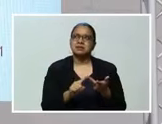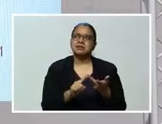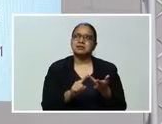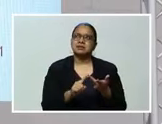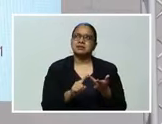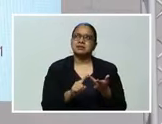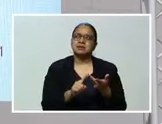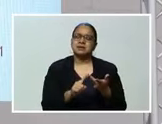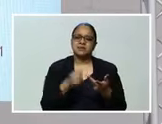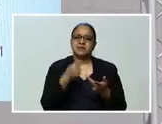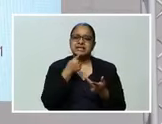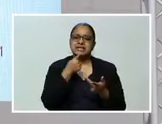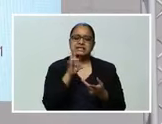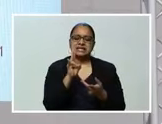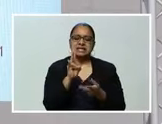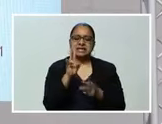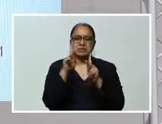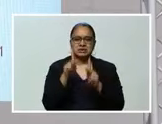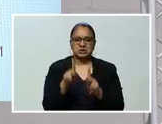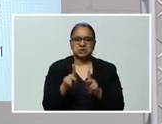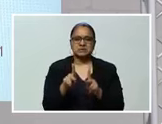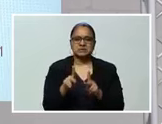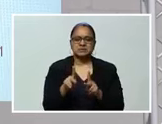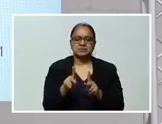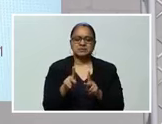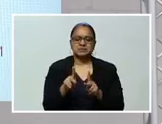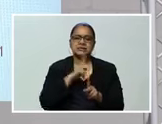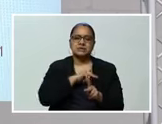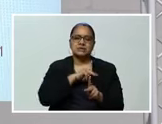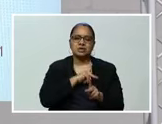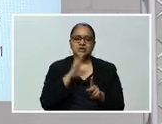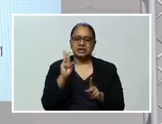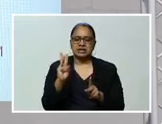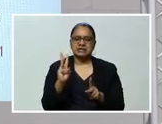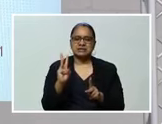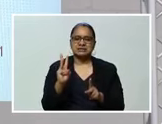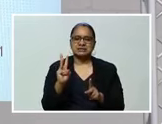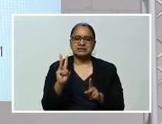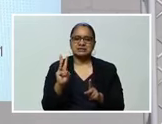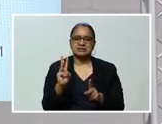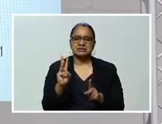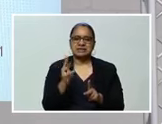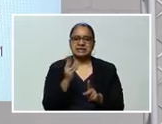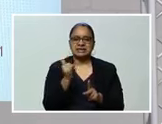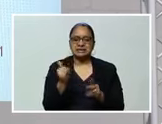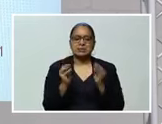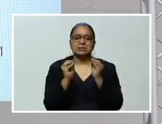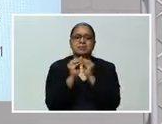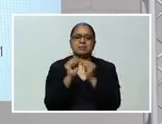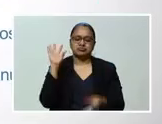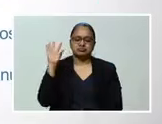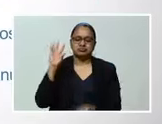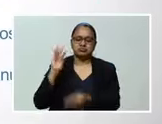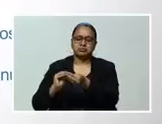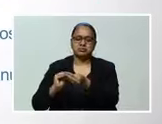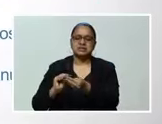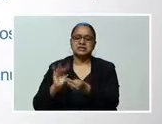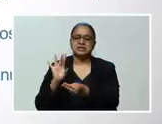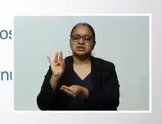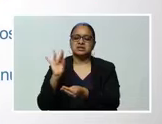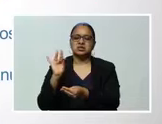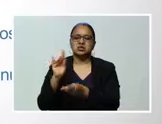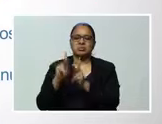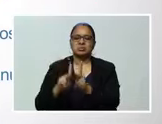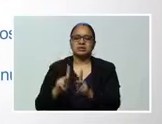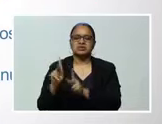a San Pedro Sula con 7 Y San Pedro Sula con 6 Y el gran total son 18 personas Que han fallecido